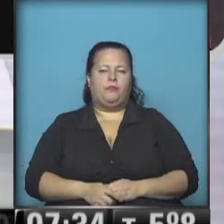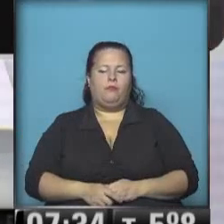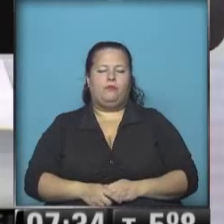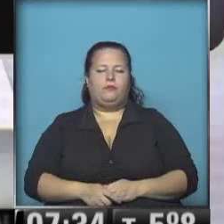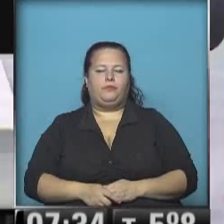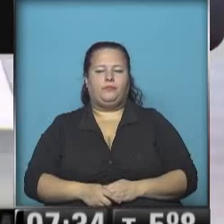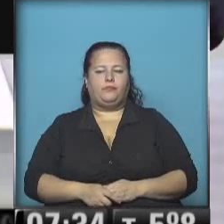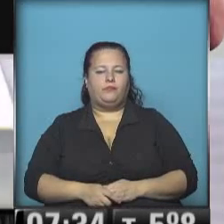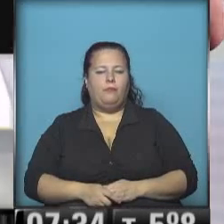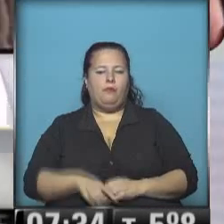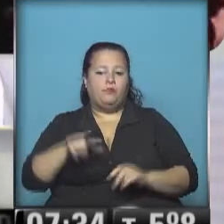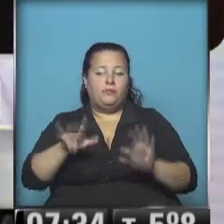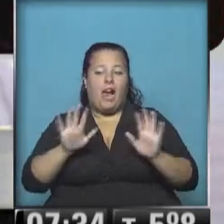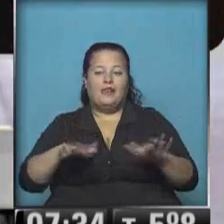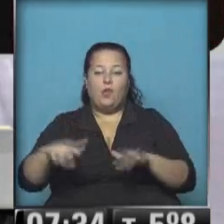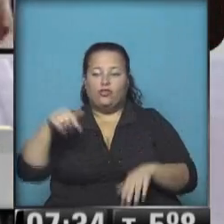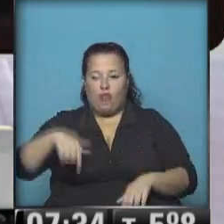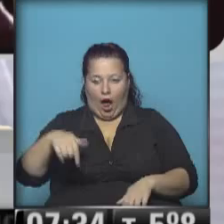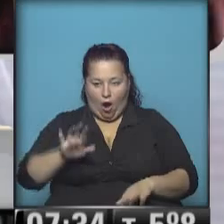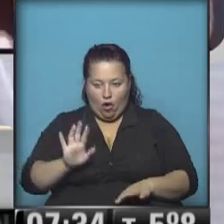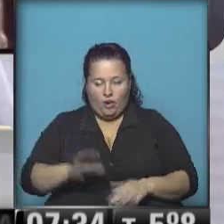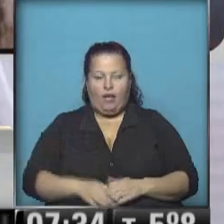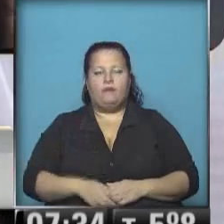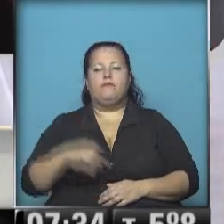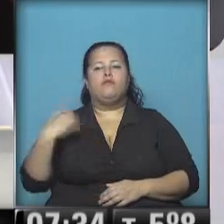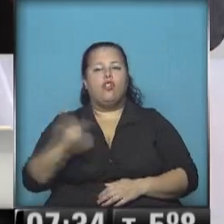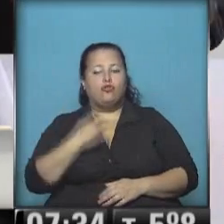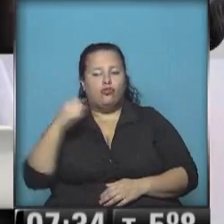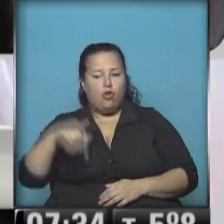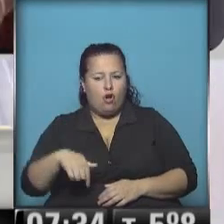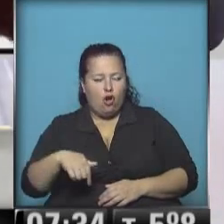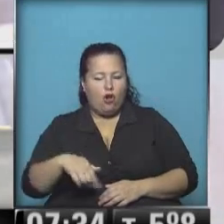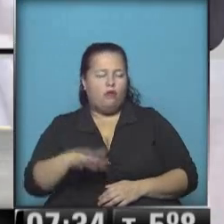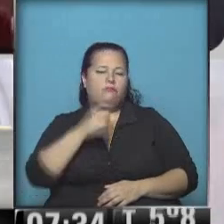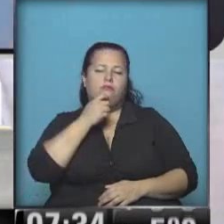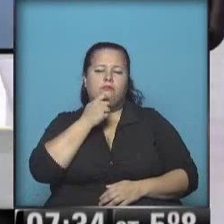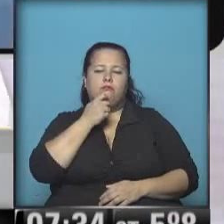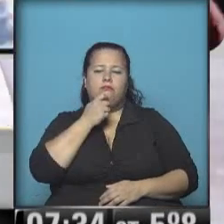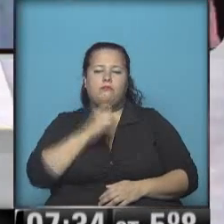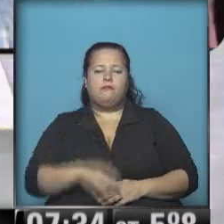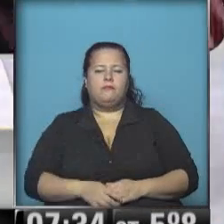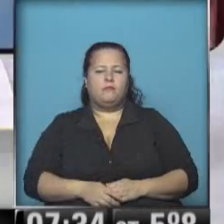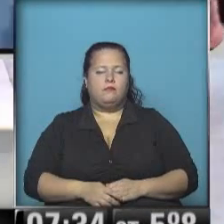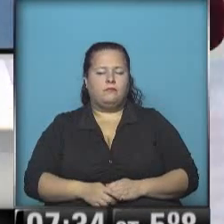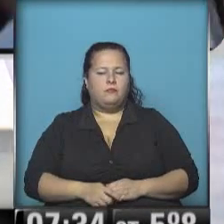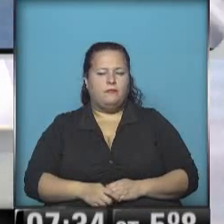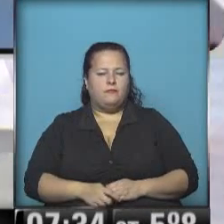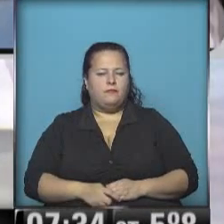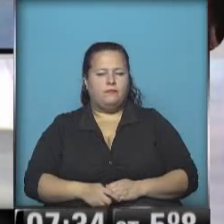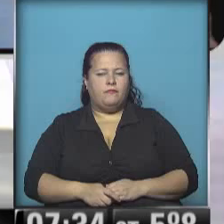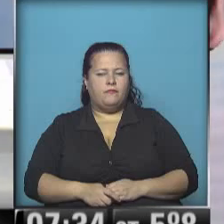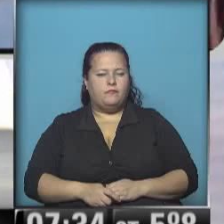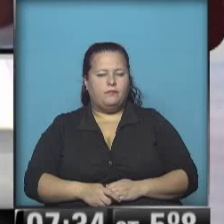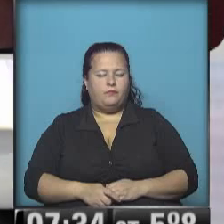Y esa es la situación actual. Nosotros hoy, por ejemplo, corremos con una